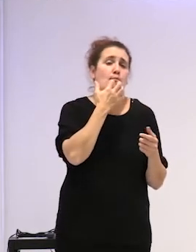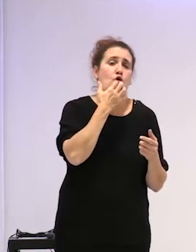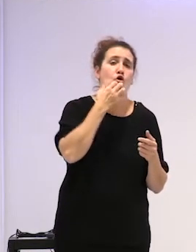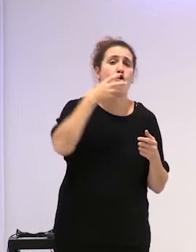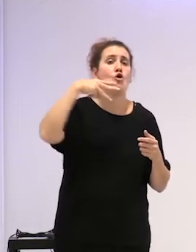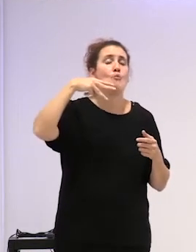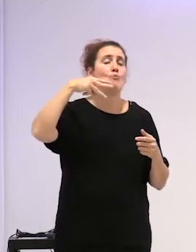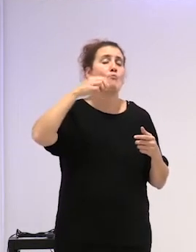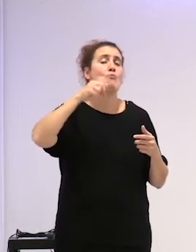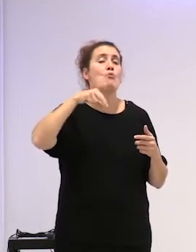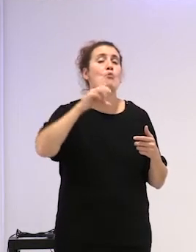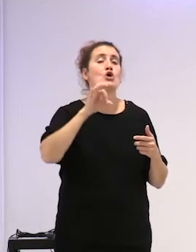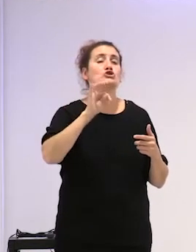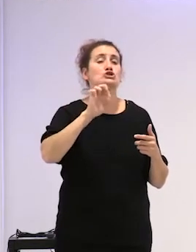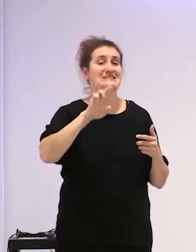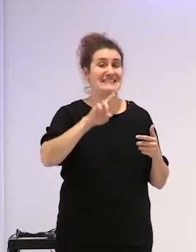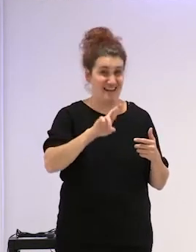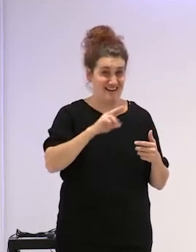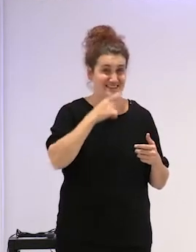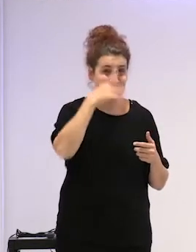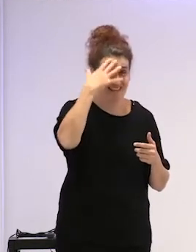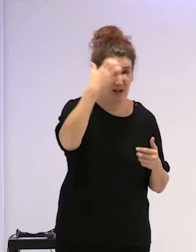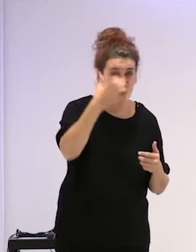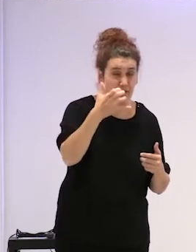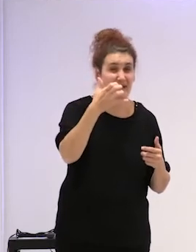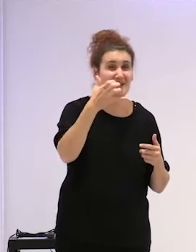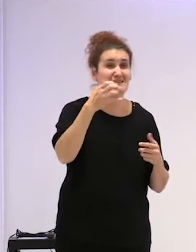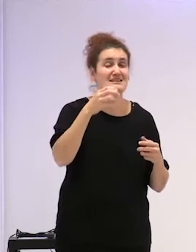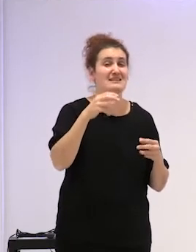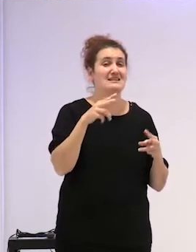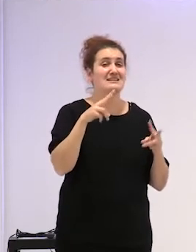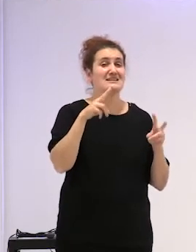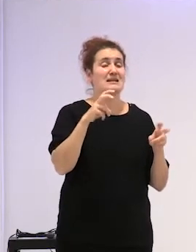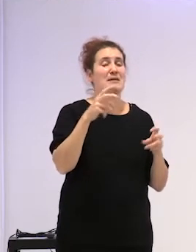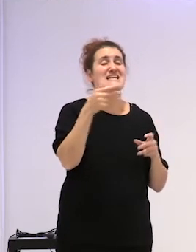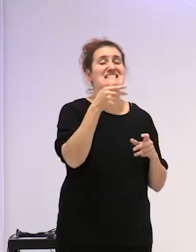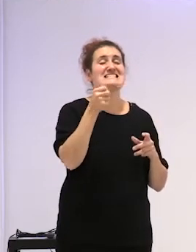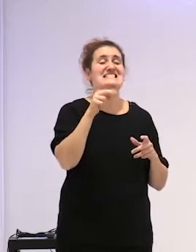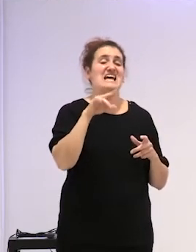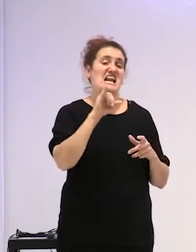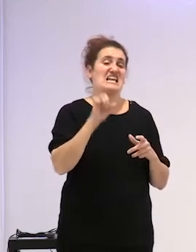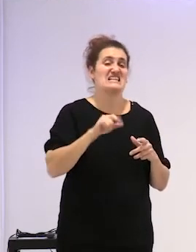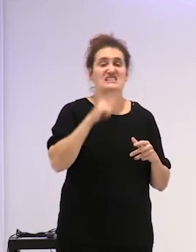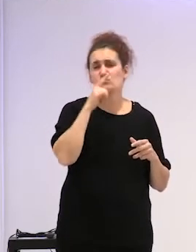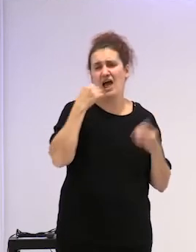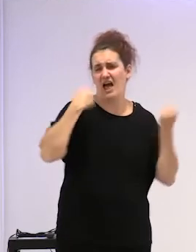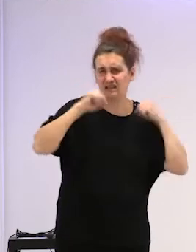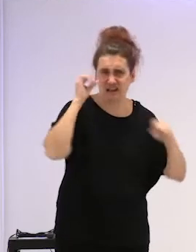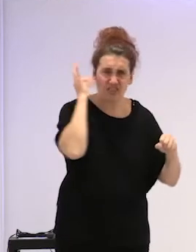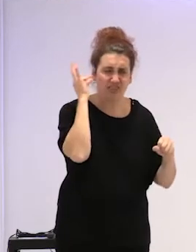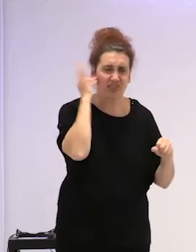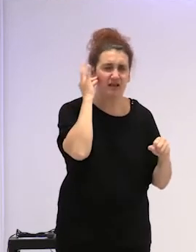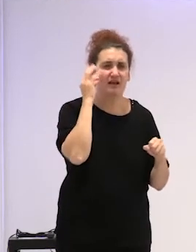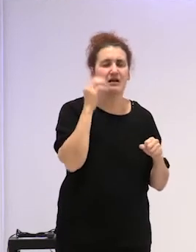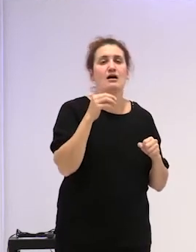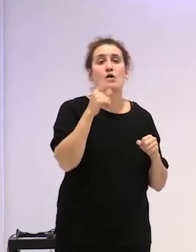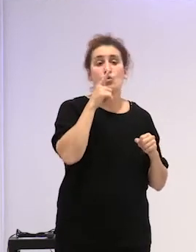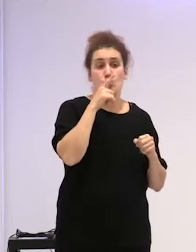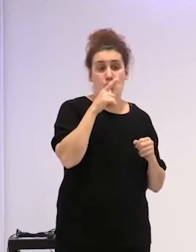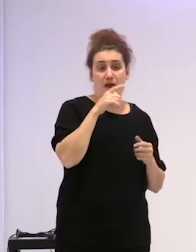si se recuerda la película que hizo Charlize Theron en 2003, en donde una víctima de violencia